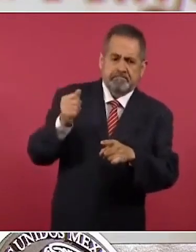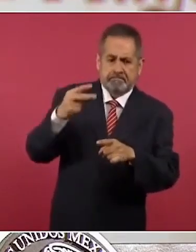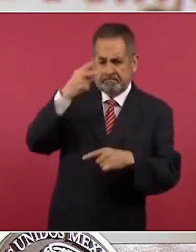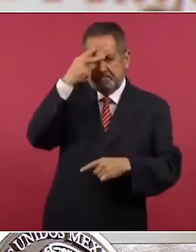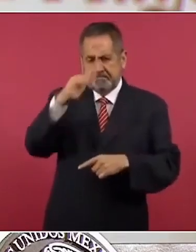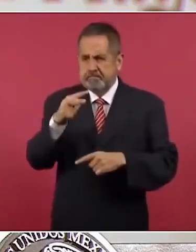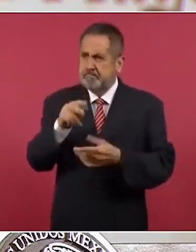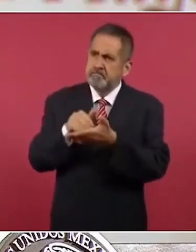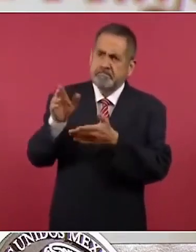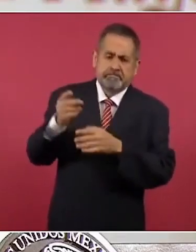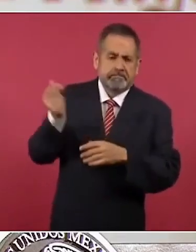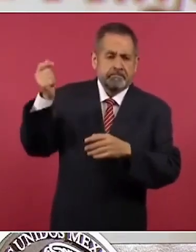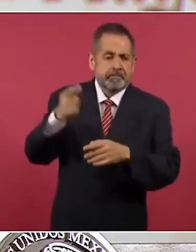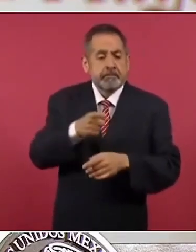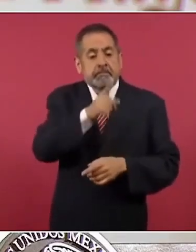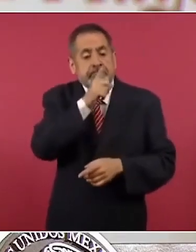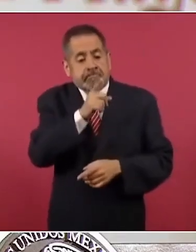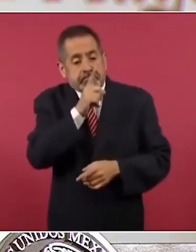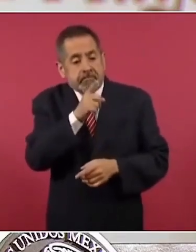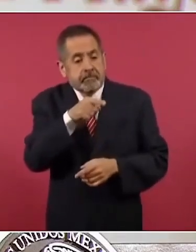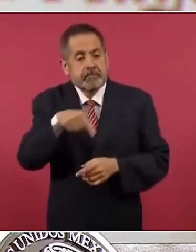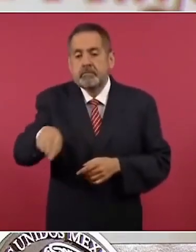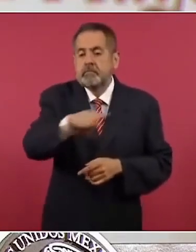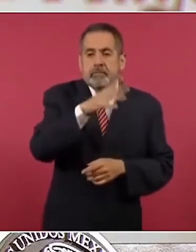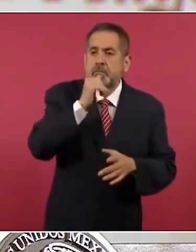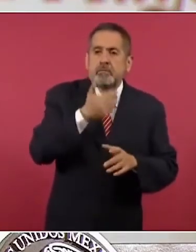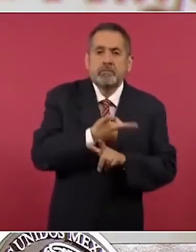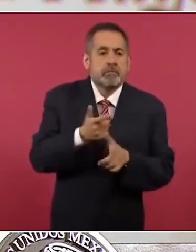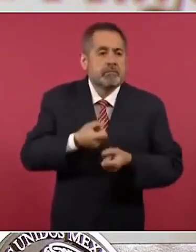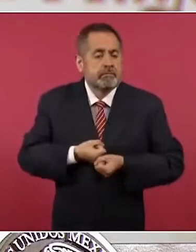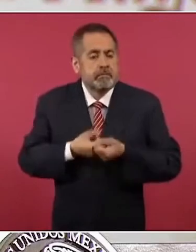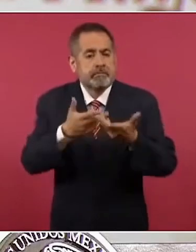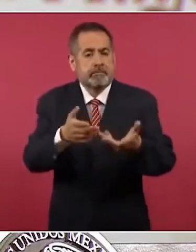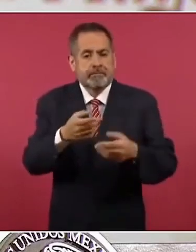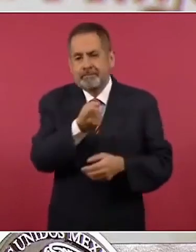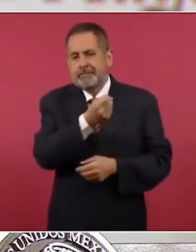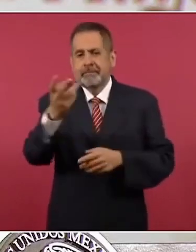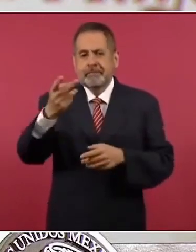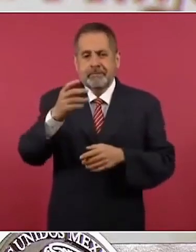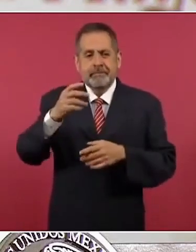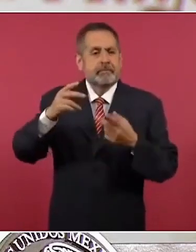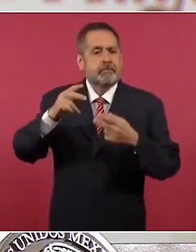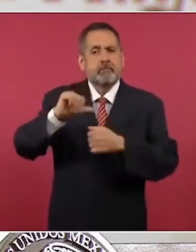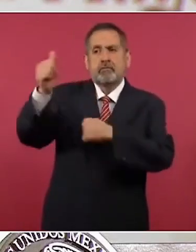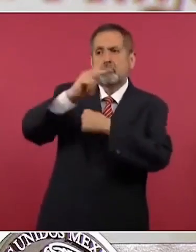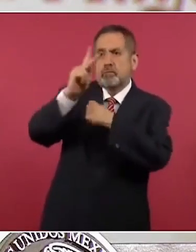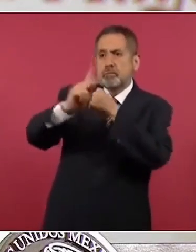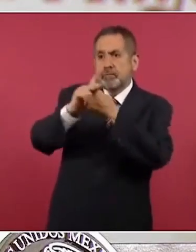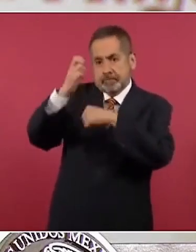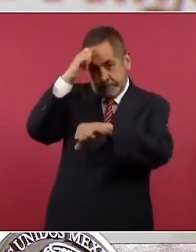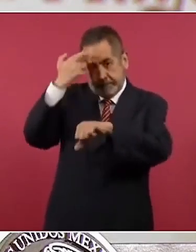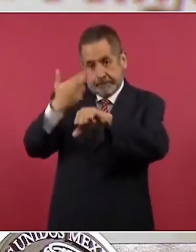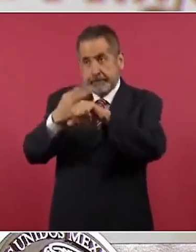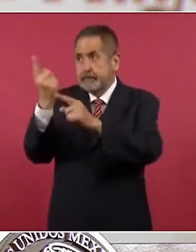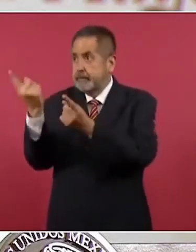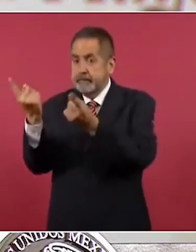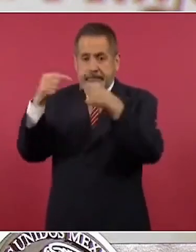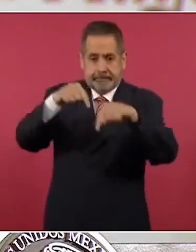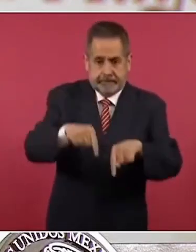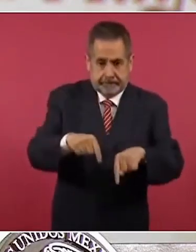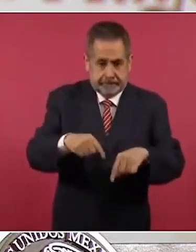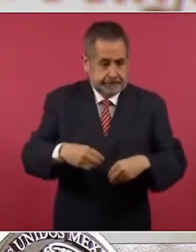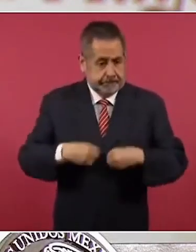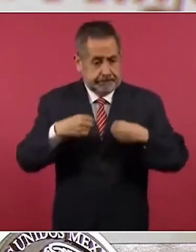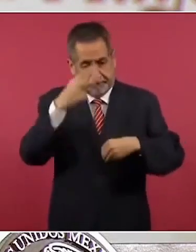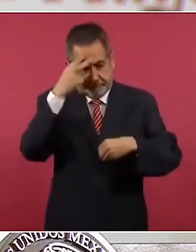o de manifestación de las personas extranjeras que se encuentran en territorio nacional. Ha sido,